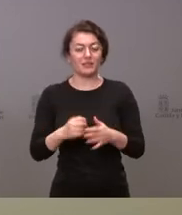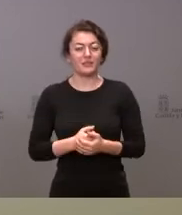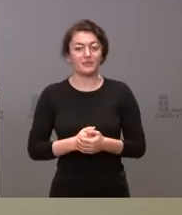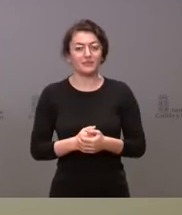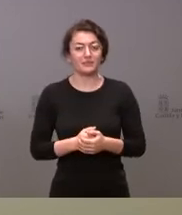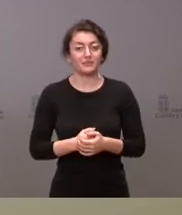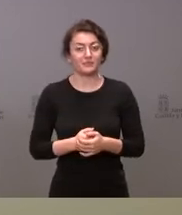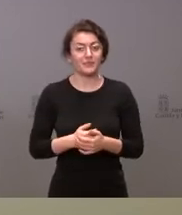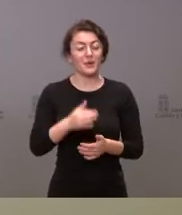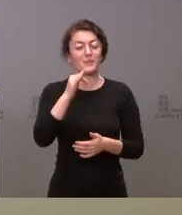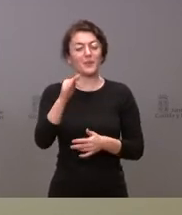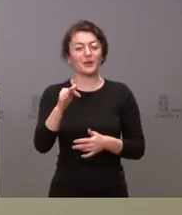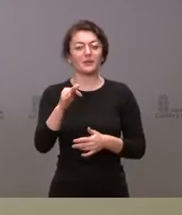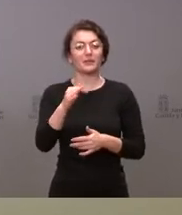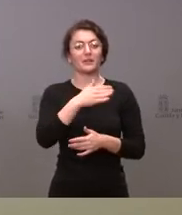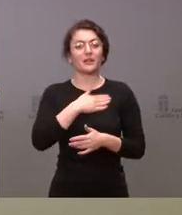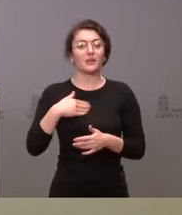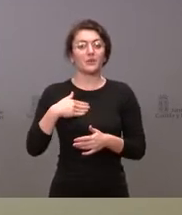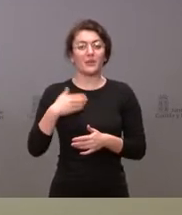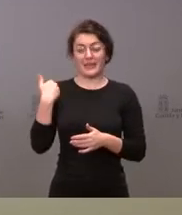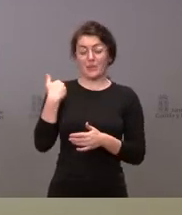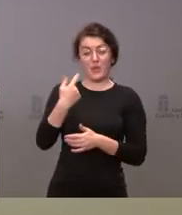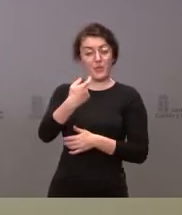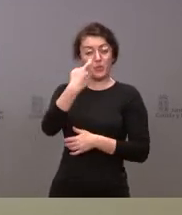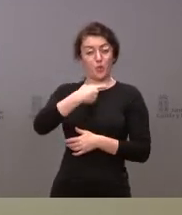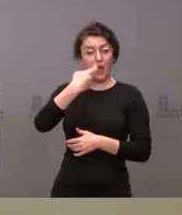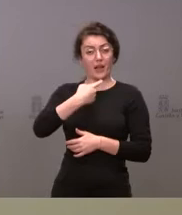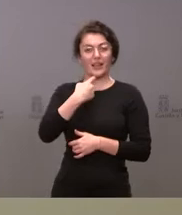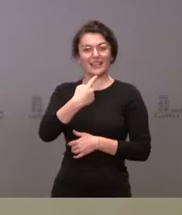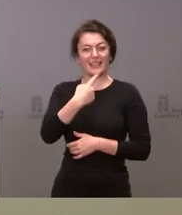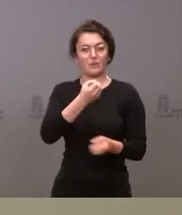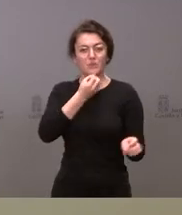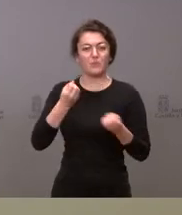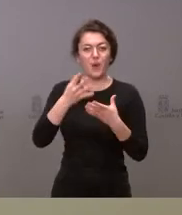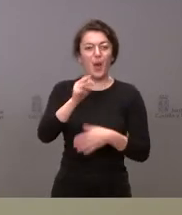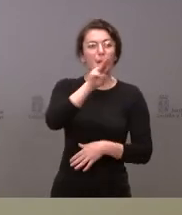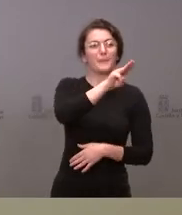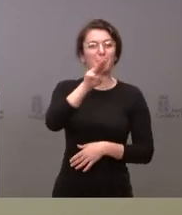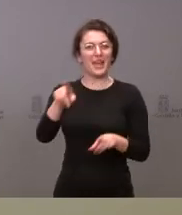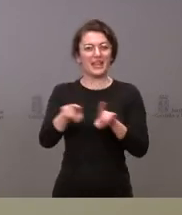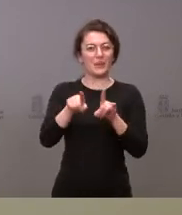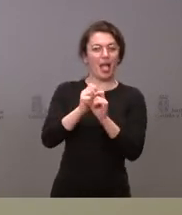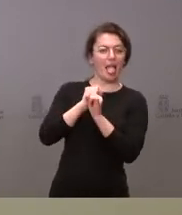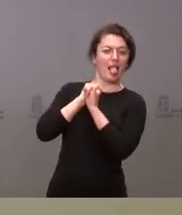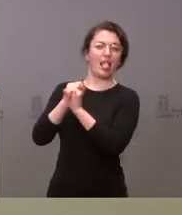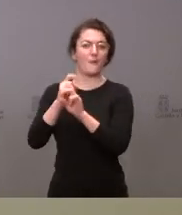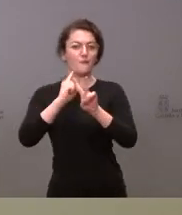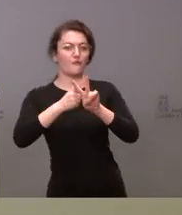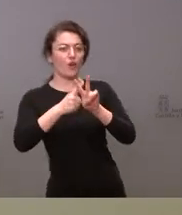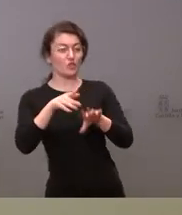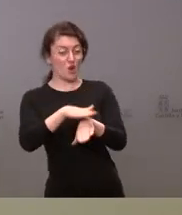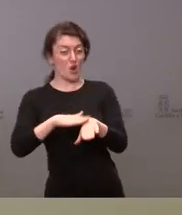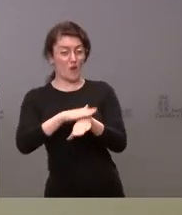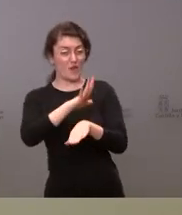también que me valorose en las declaraciones que ha hecho Luis Tudank ahora diciendo que el PP es rehén de Vox y que el Gobierno en realidad en